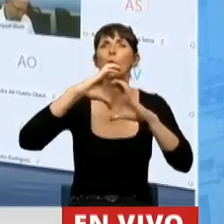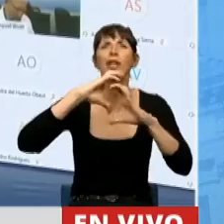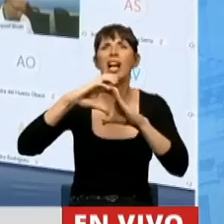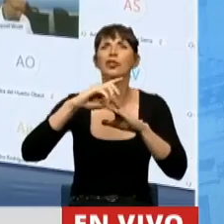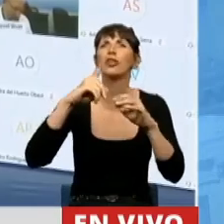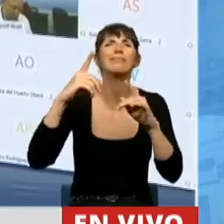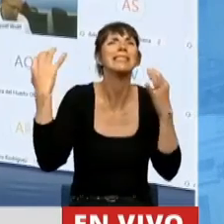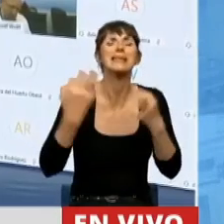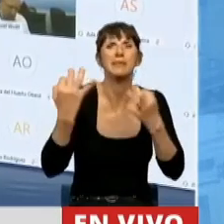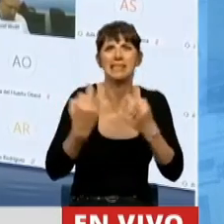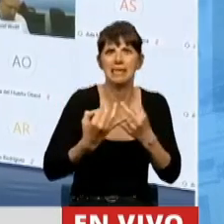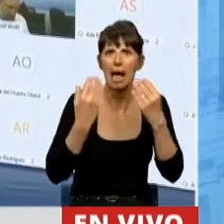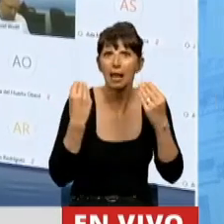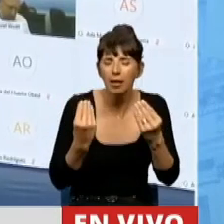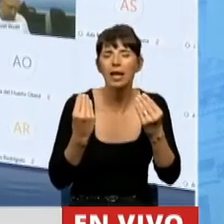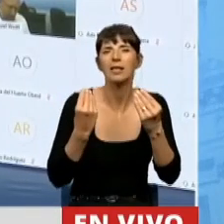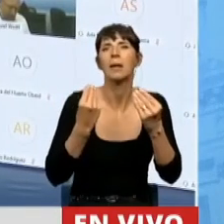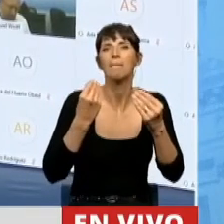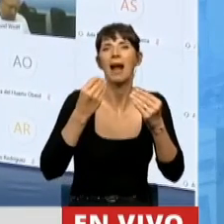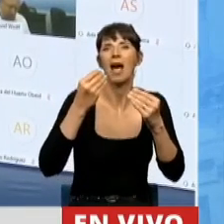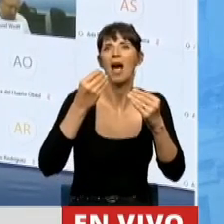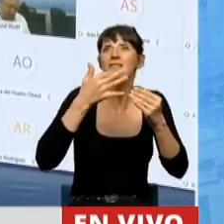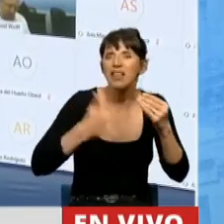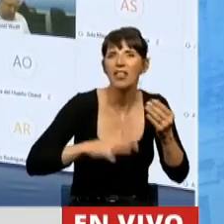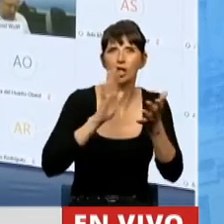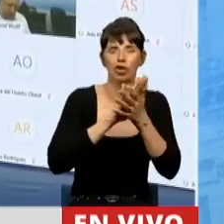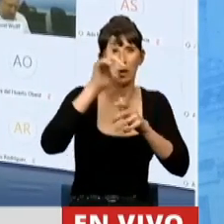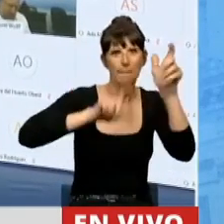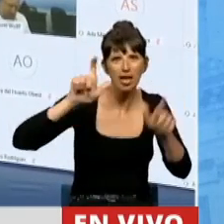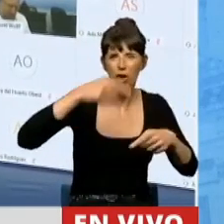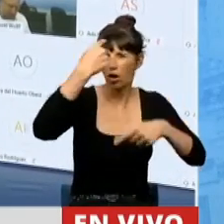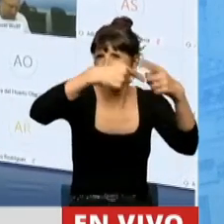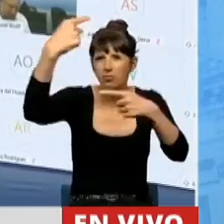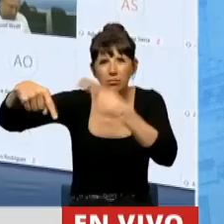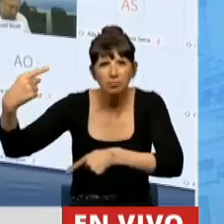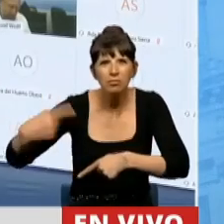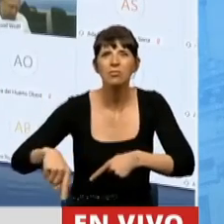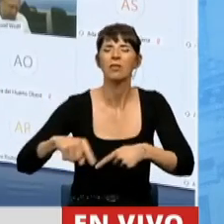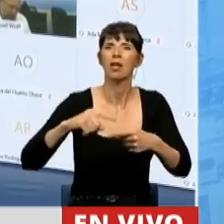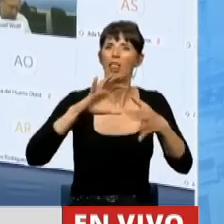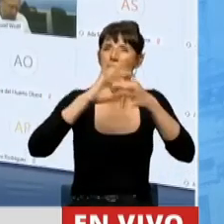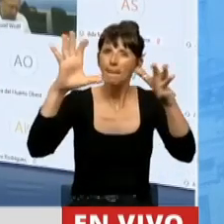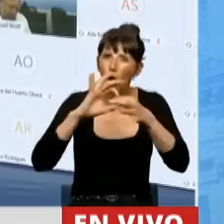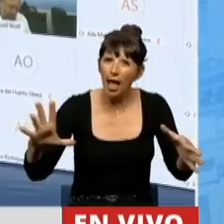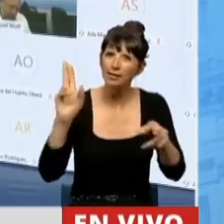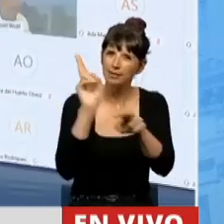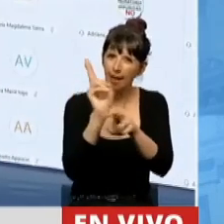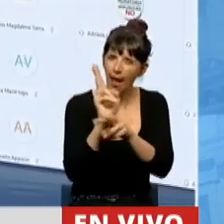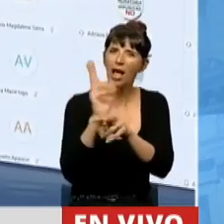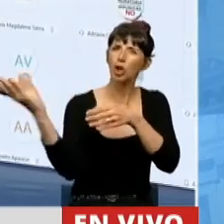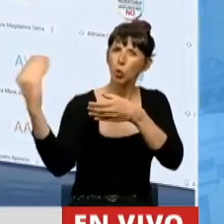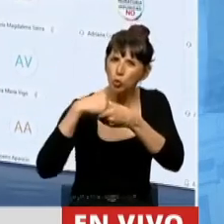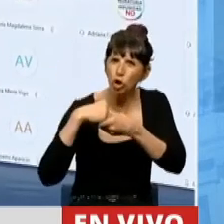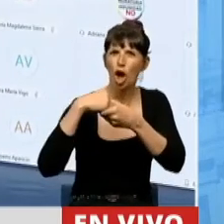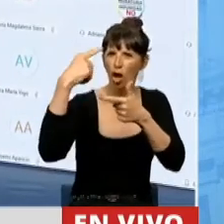diversidad humana y que constituye una plataforma para el discurso democrático y el desarrollo inclusivo. Es